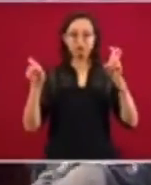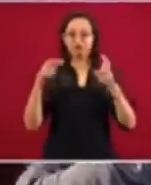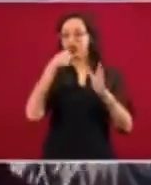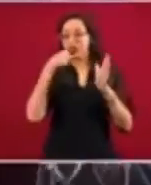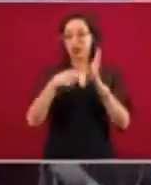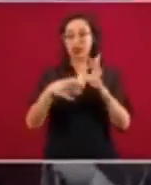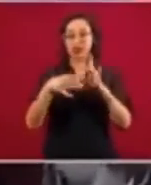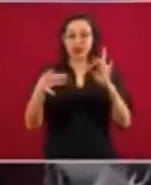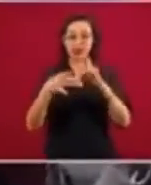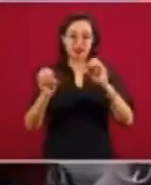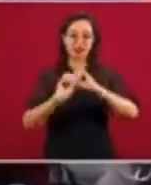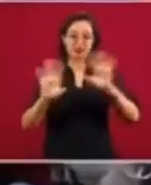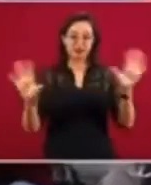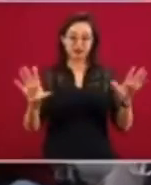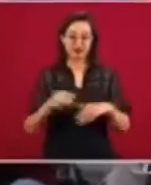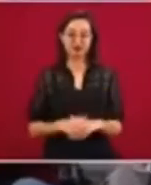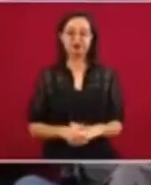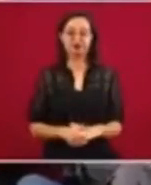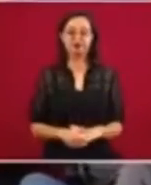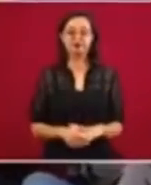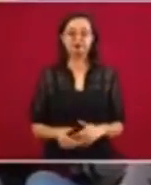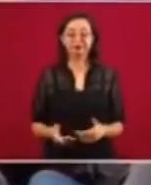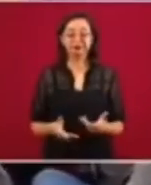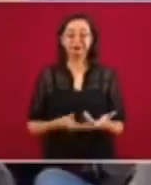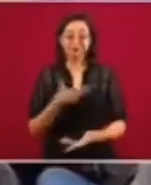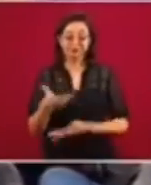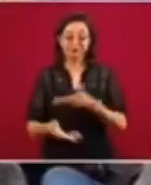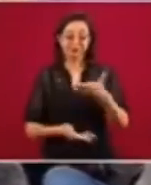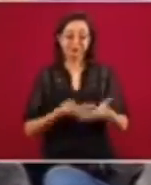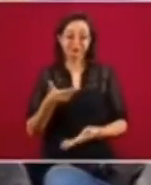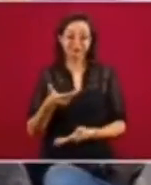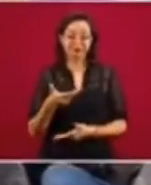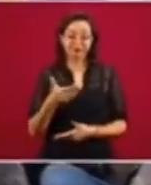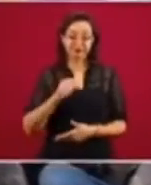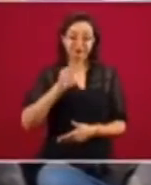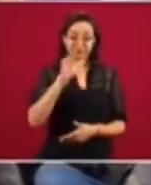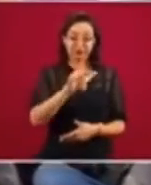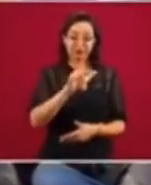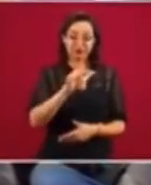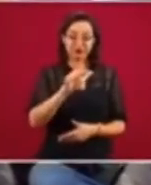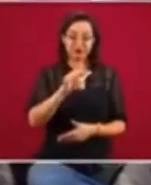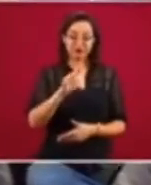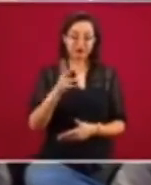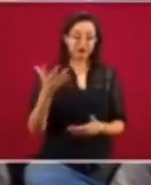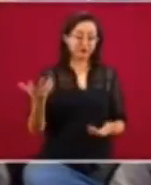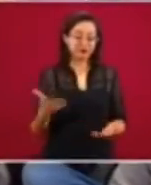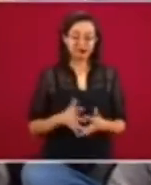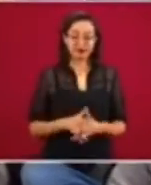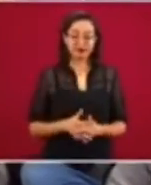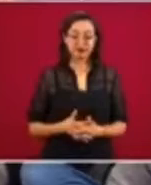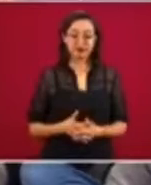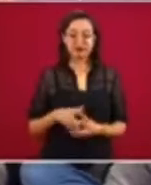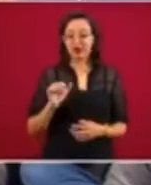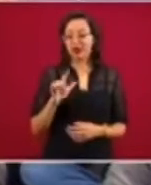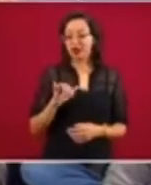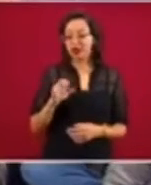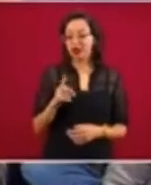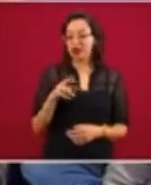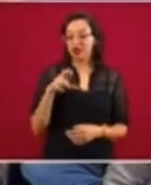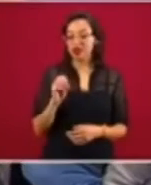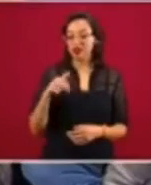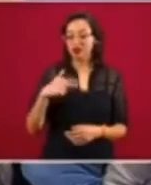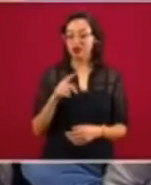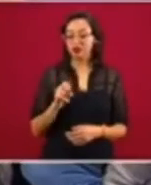Donde se hace la aclaración, el asunto es, por medio de la presente, le hago saber, está dirigido desde Alejandro Antonio Calderón